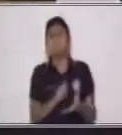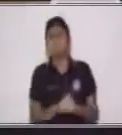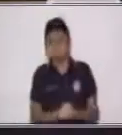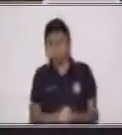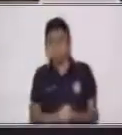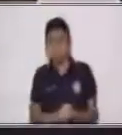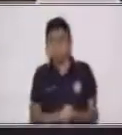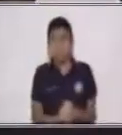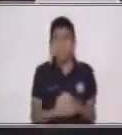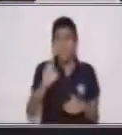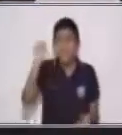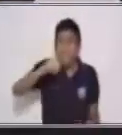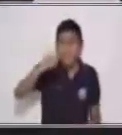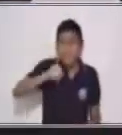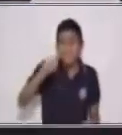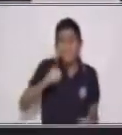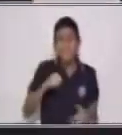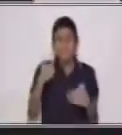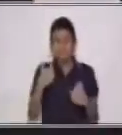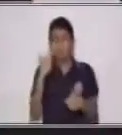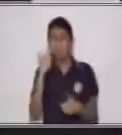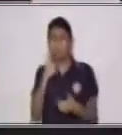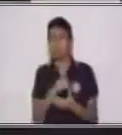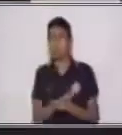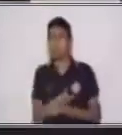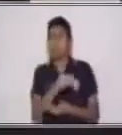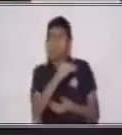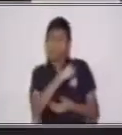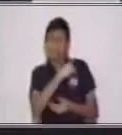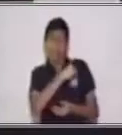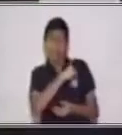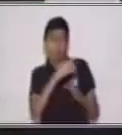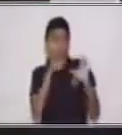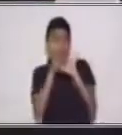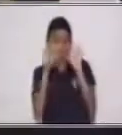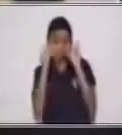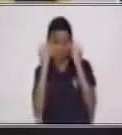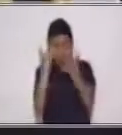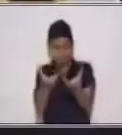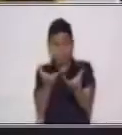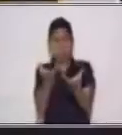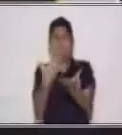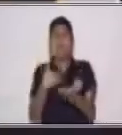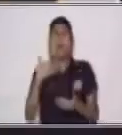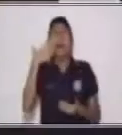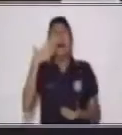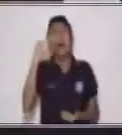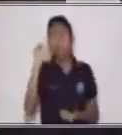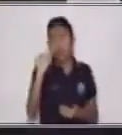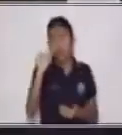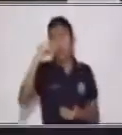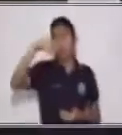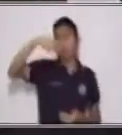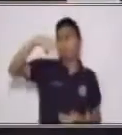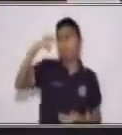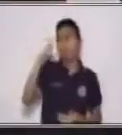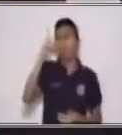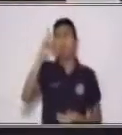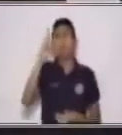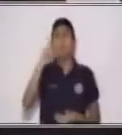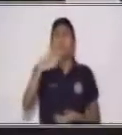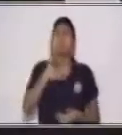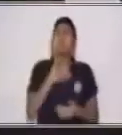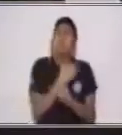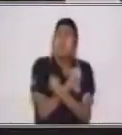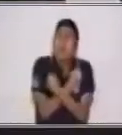Sí. Bueno, pues quiero contarte que mi abuelo Pedro me ama y me cuida